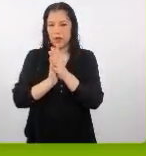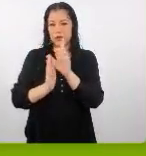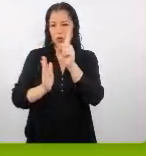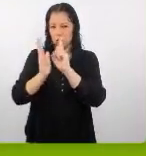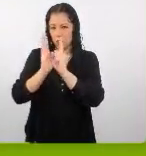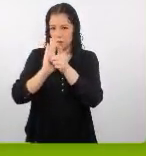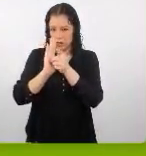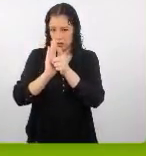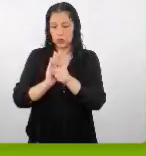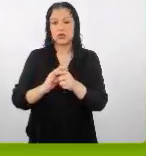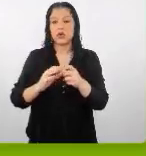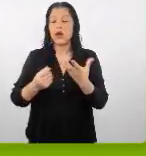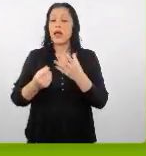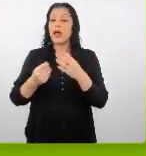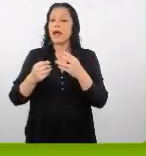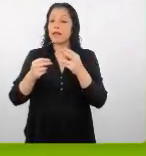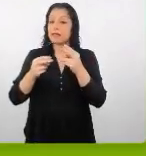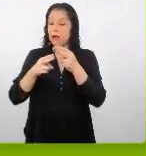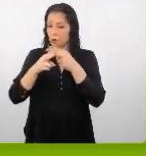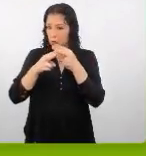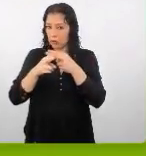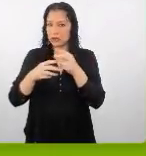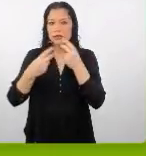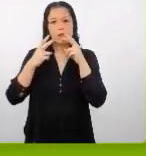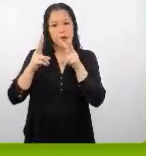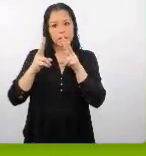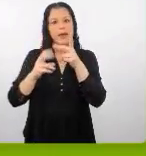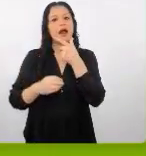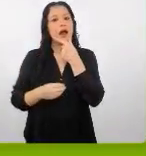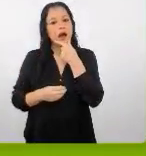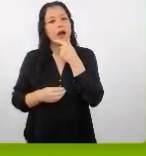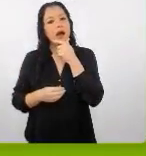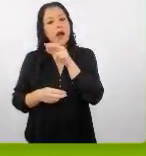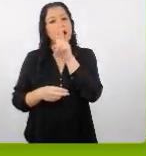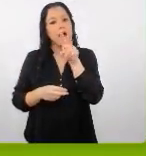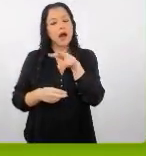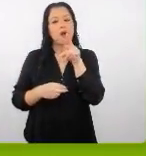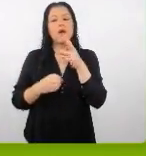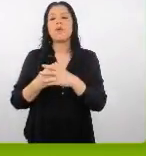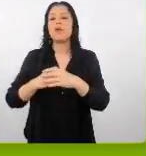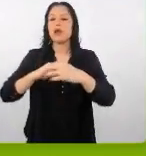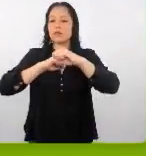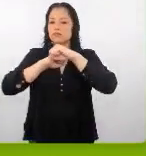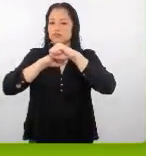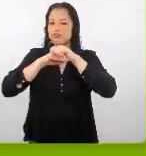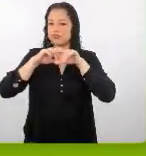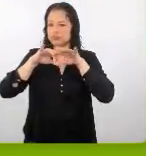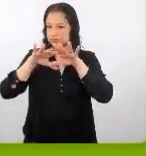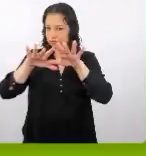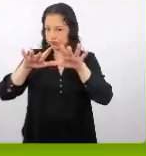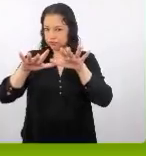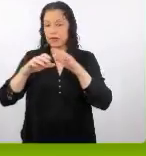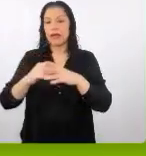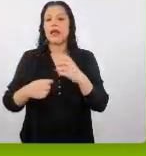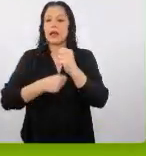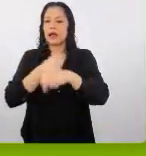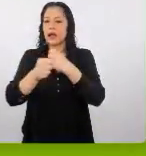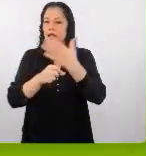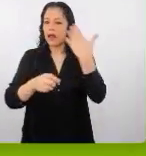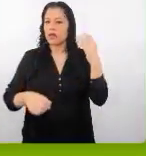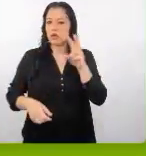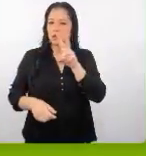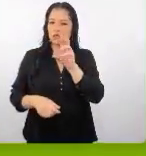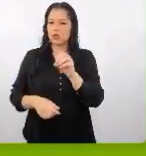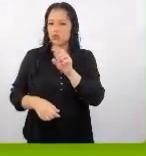minuto esta cápsula para que ellos puedan ver cómo se manejó cómo se maneja en este caso la campaña no digital que se lanzó en el año 2019